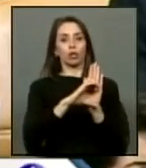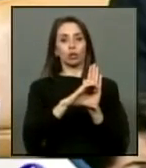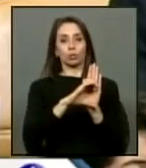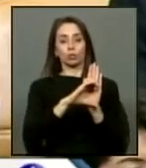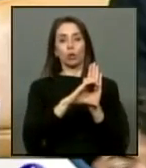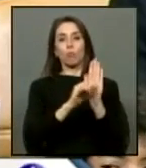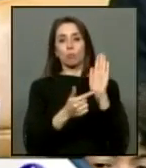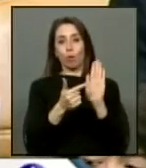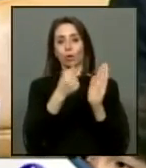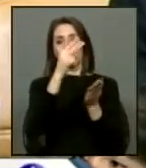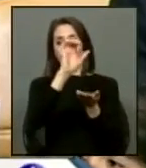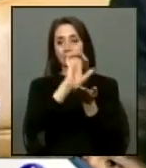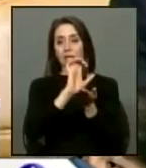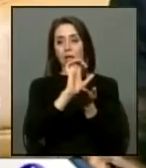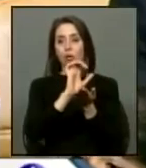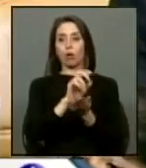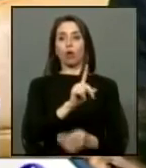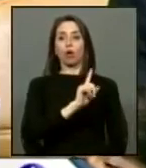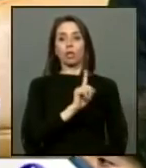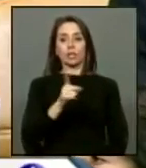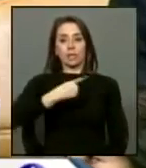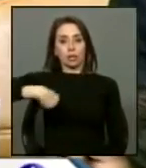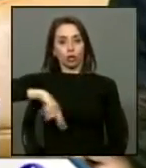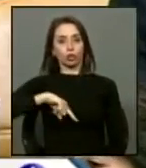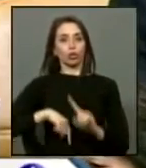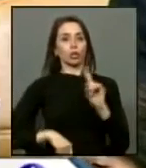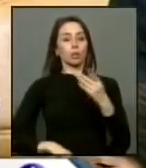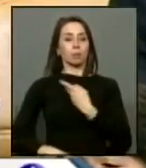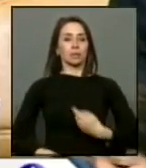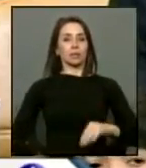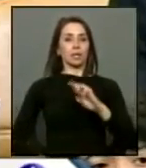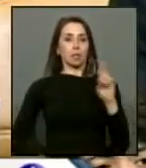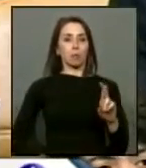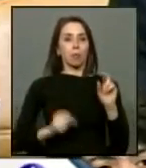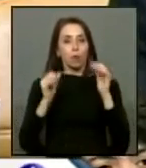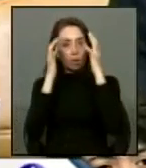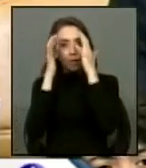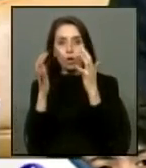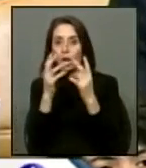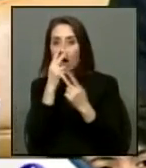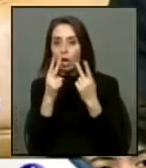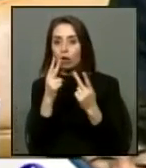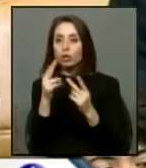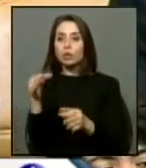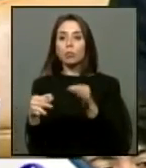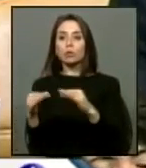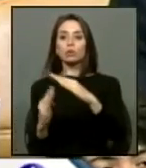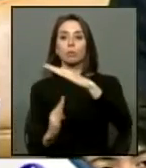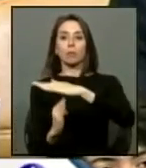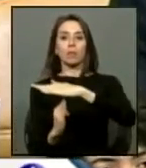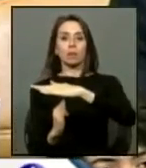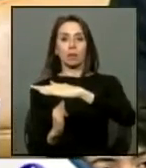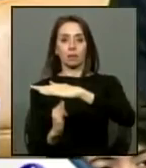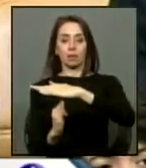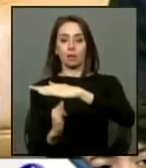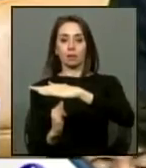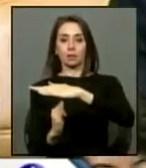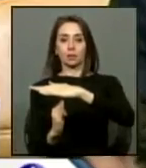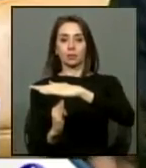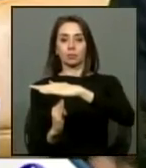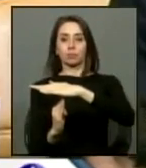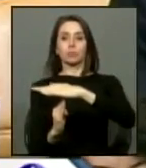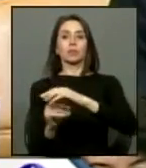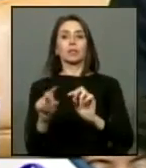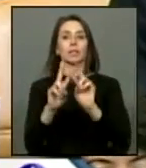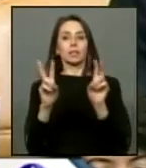del estado toda vez que ni nosotros ni el presidente de la república se puede abocar al conocimiento de causas pendientes de la justicia y